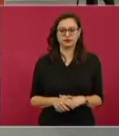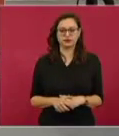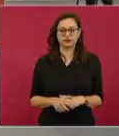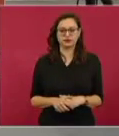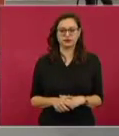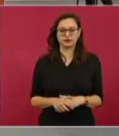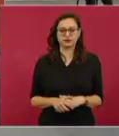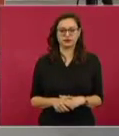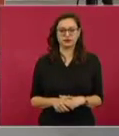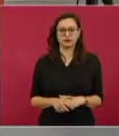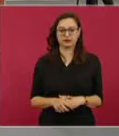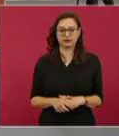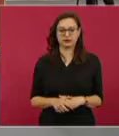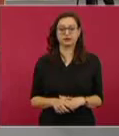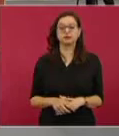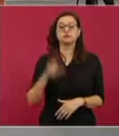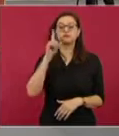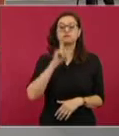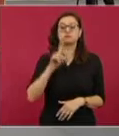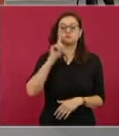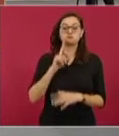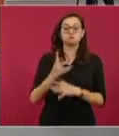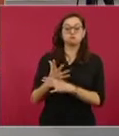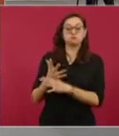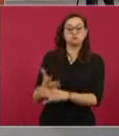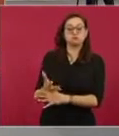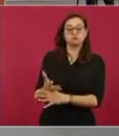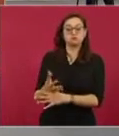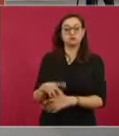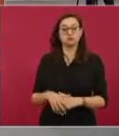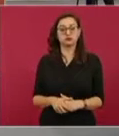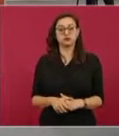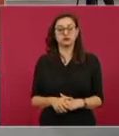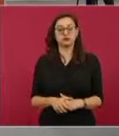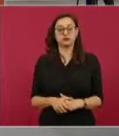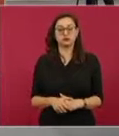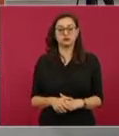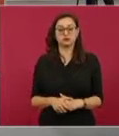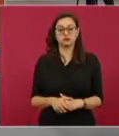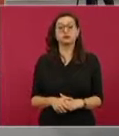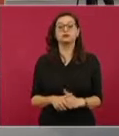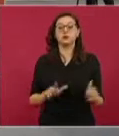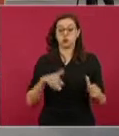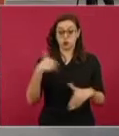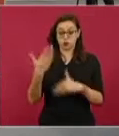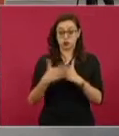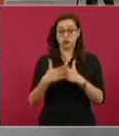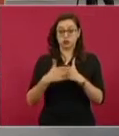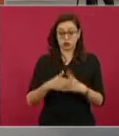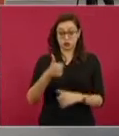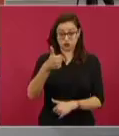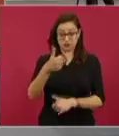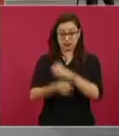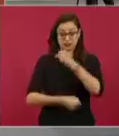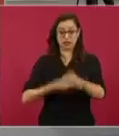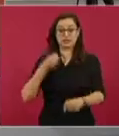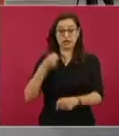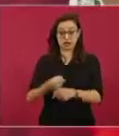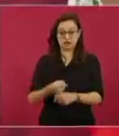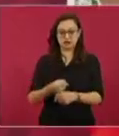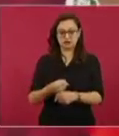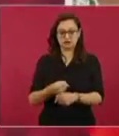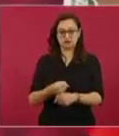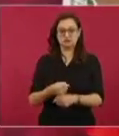Y la señora dice, en el próximo sexenio, se